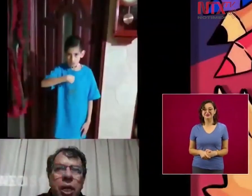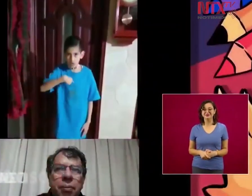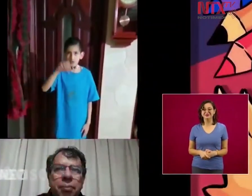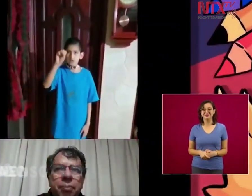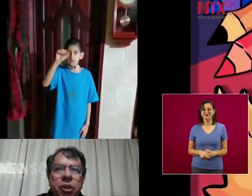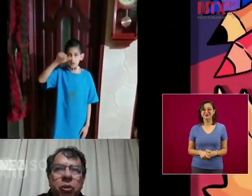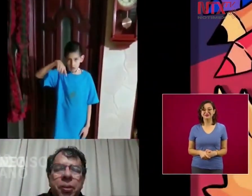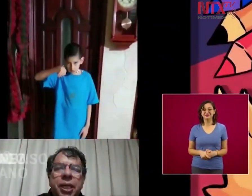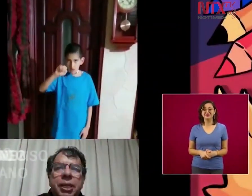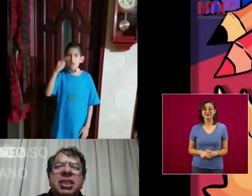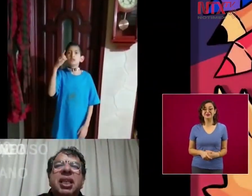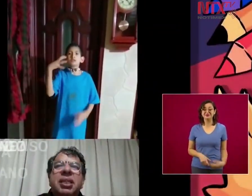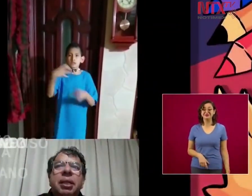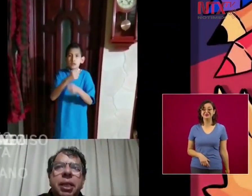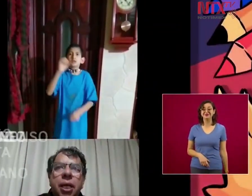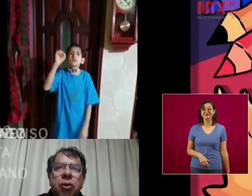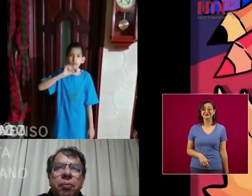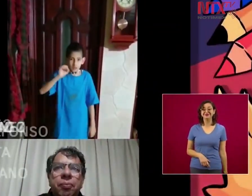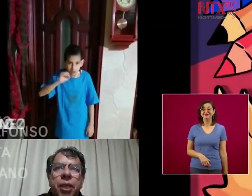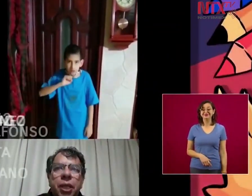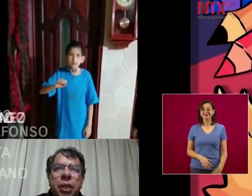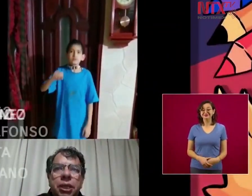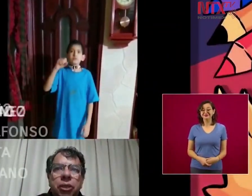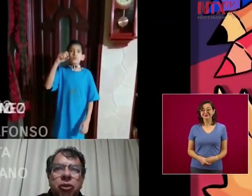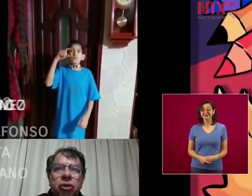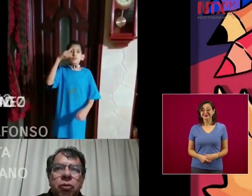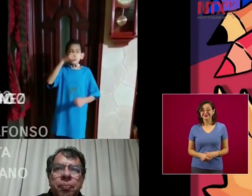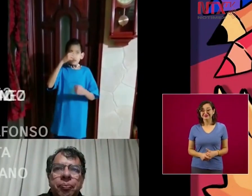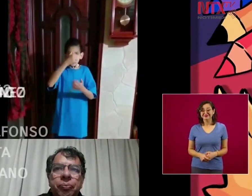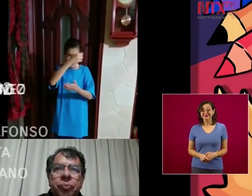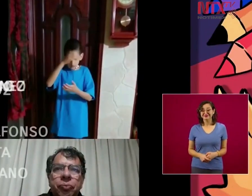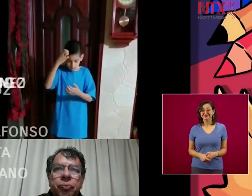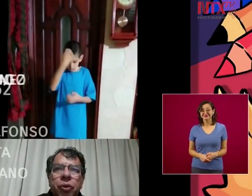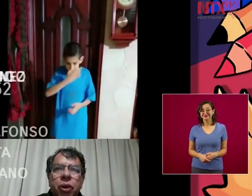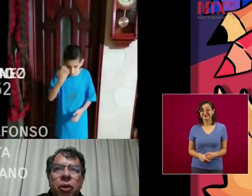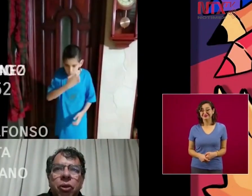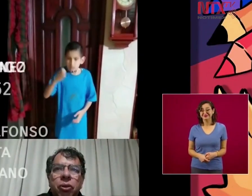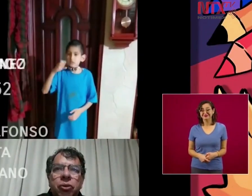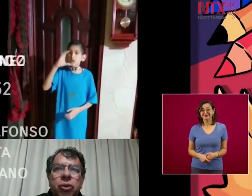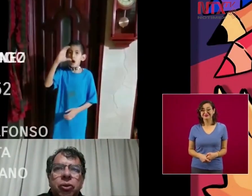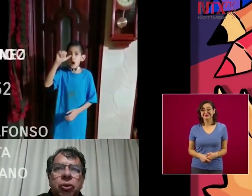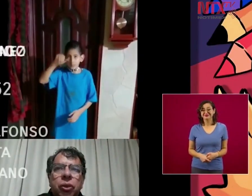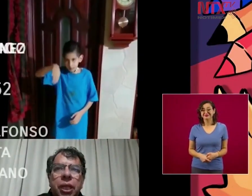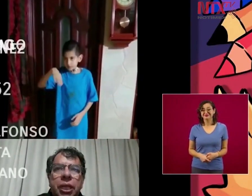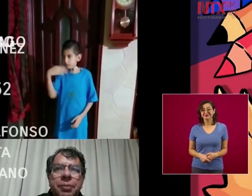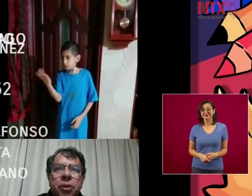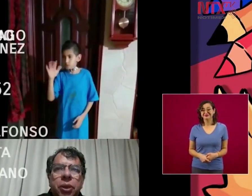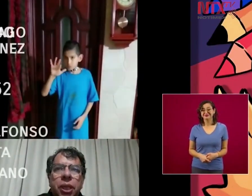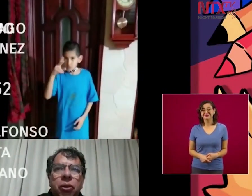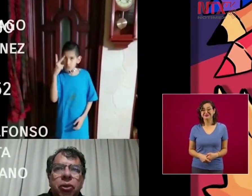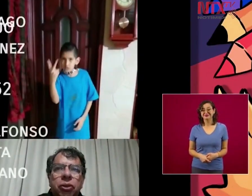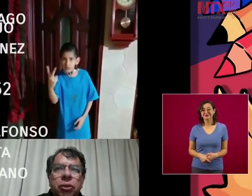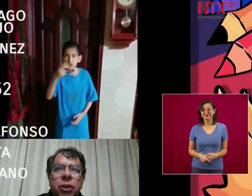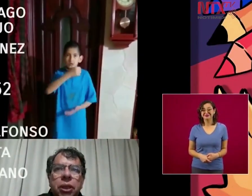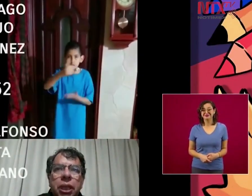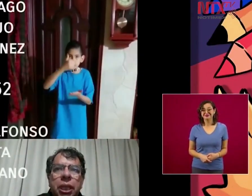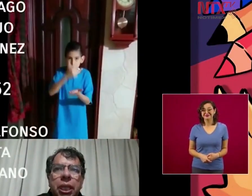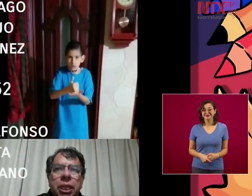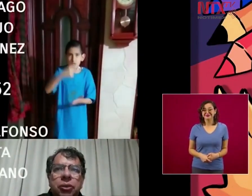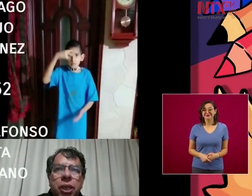Hola, mi nombre es Santiago y este soy yo. Yo estudio en el Camp 52